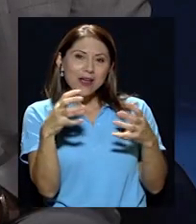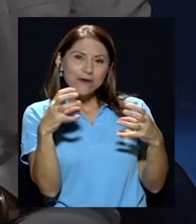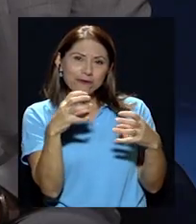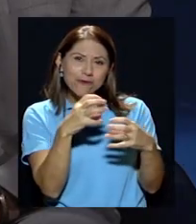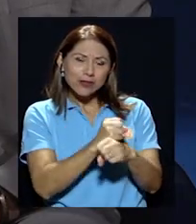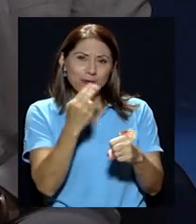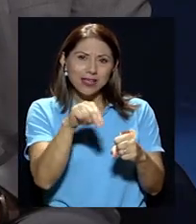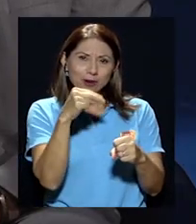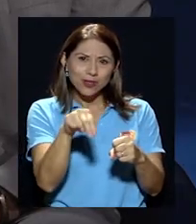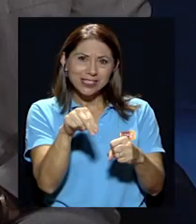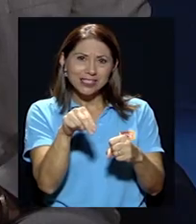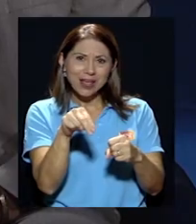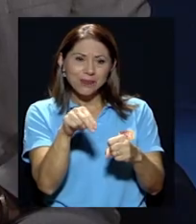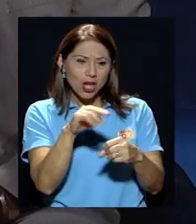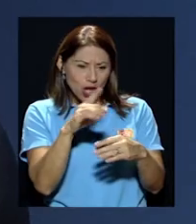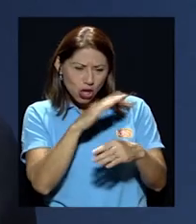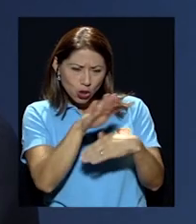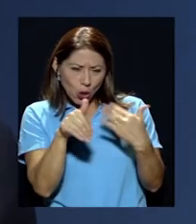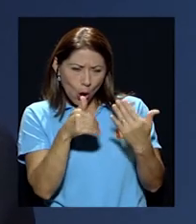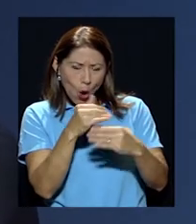adecuada en la computadora.